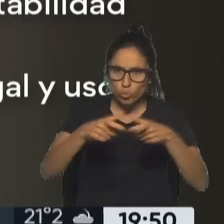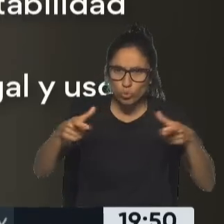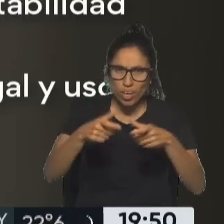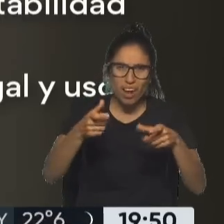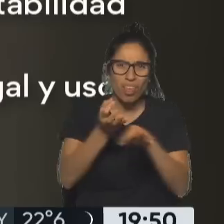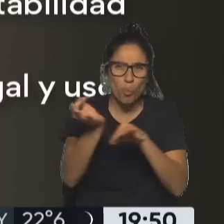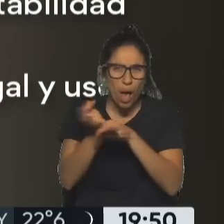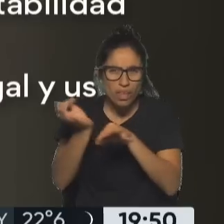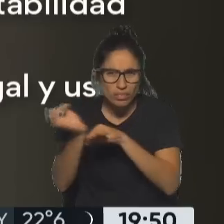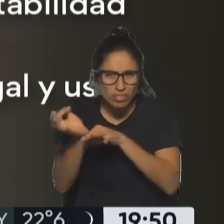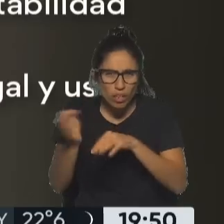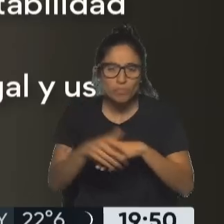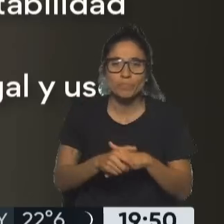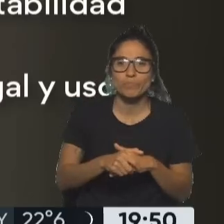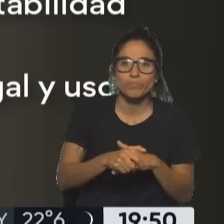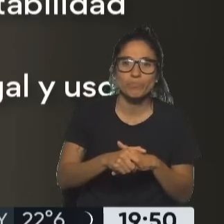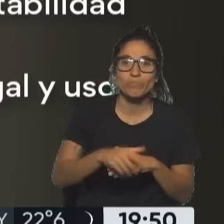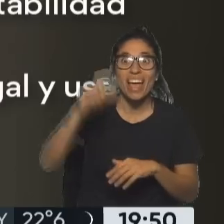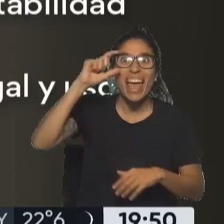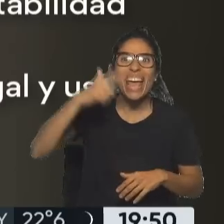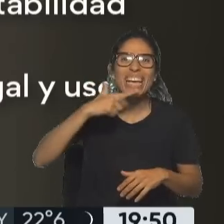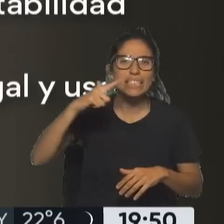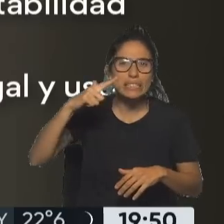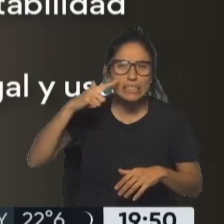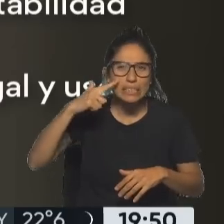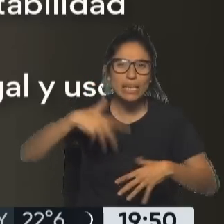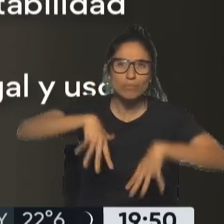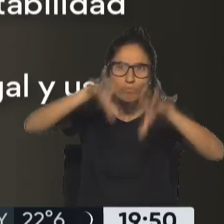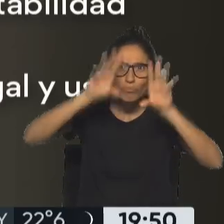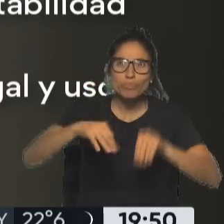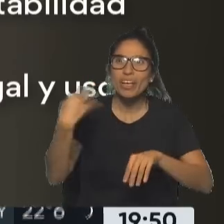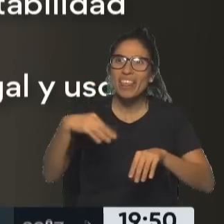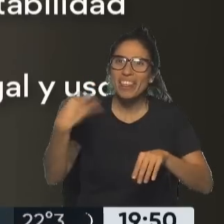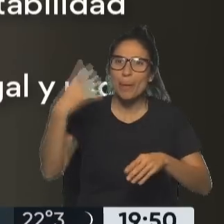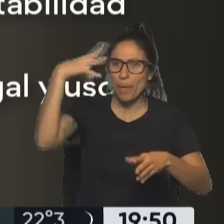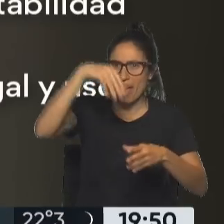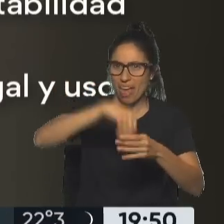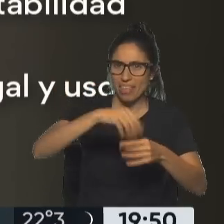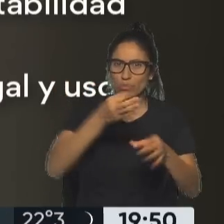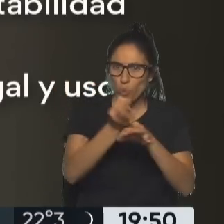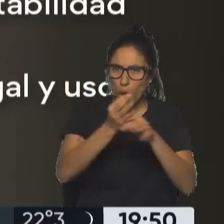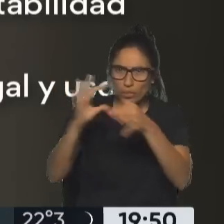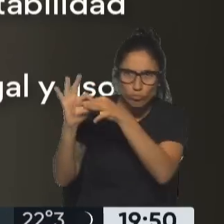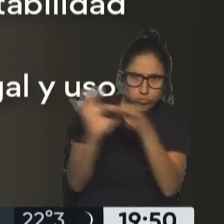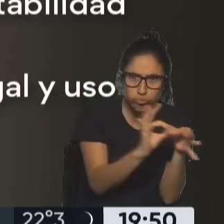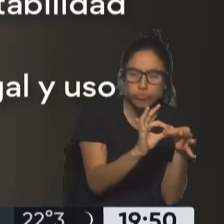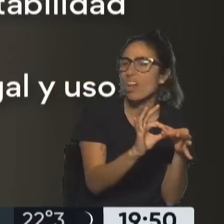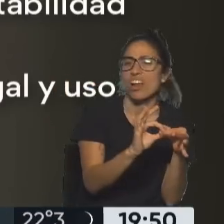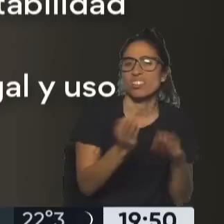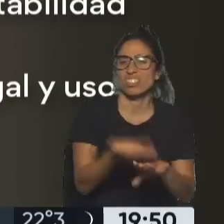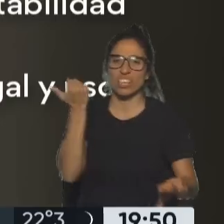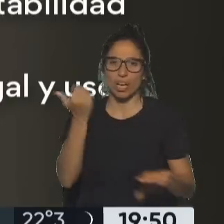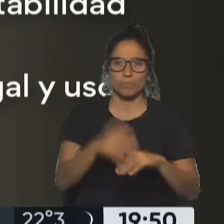obligatoriedad de la ESI en todos los niveles de enseñanza, algo de eso también sabés, montón, reducción de la edad de